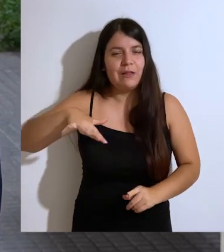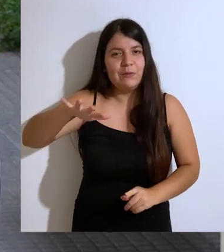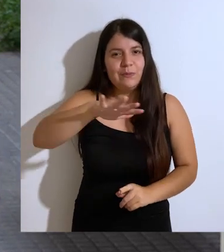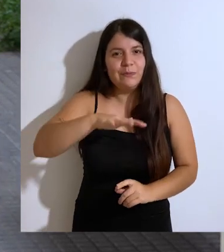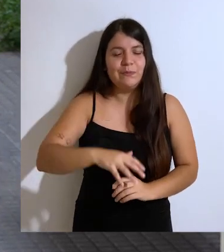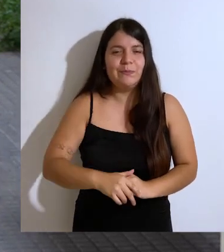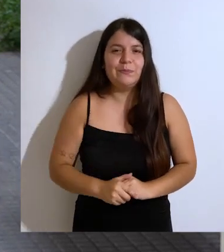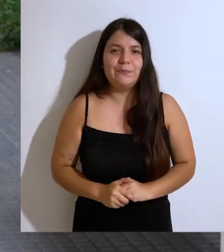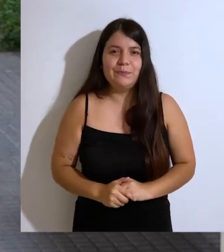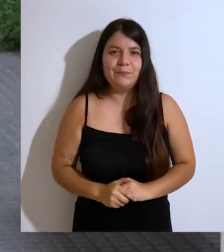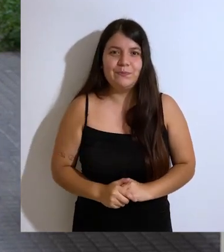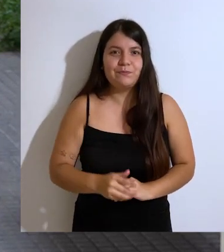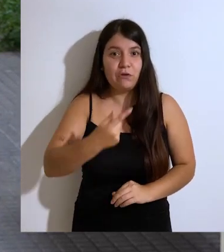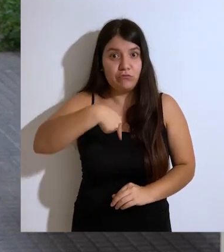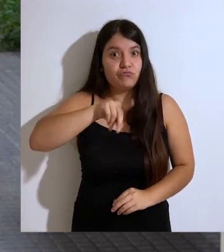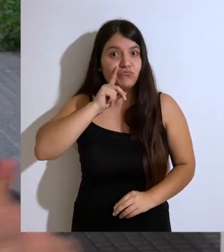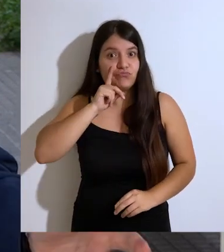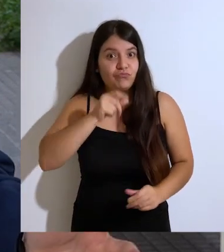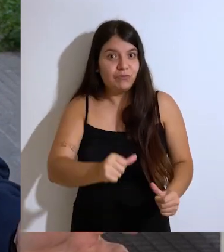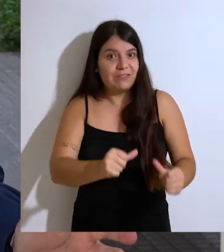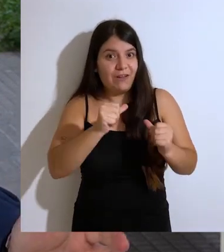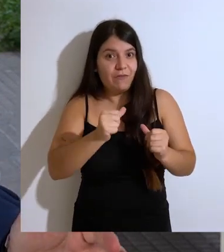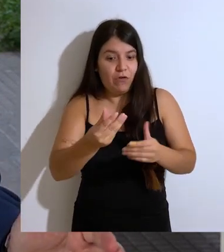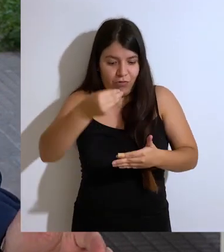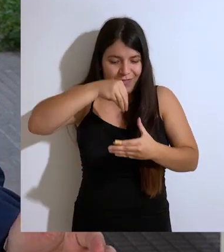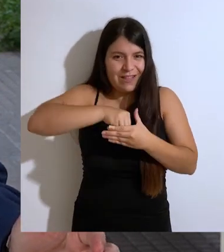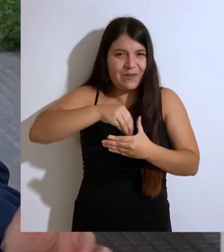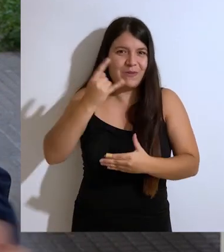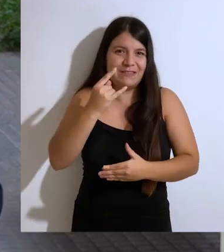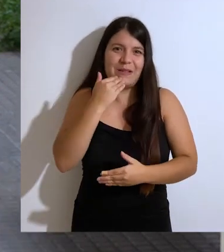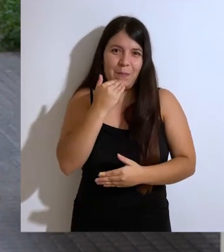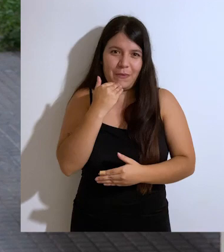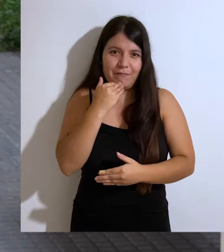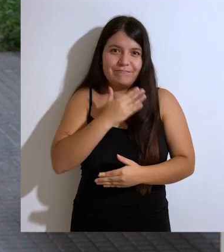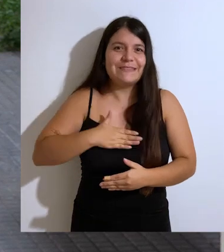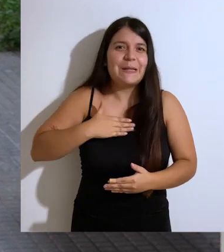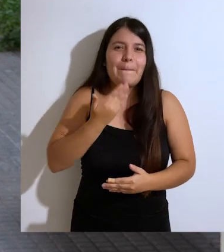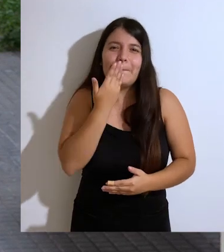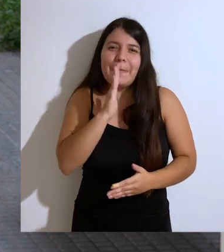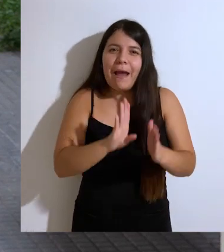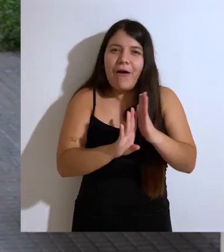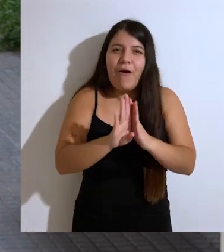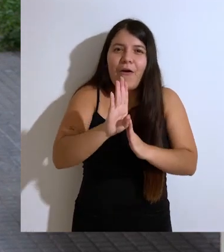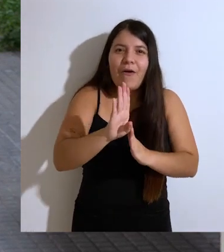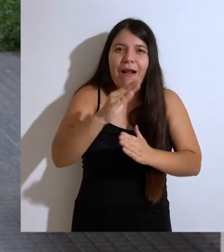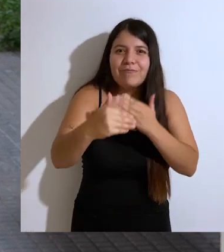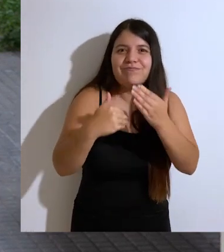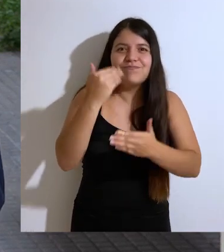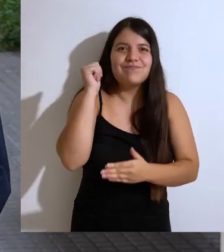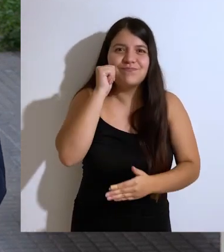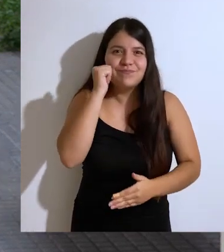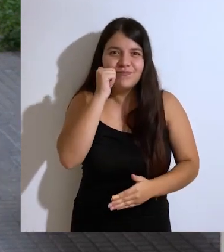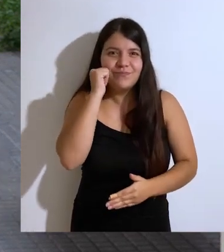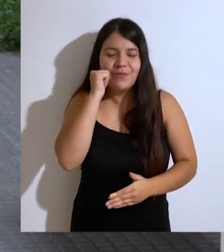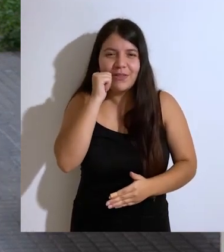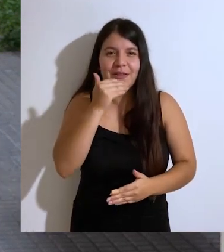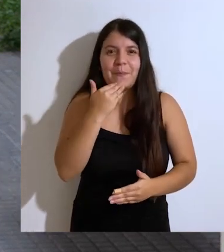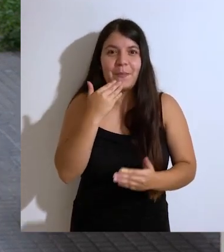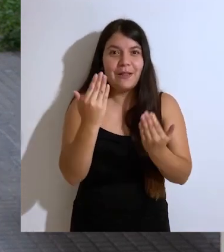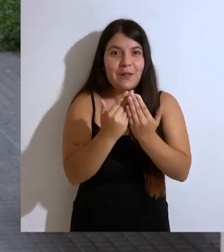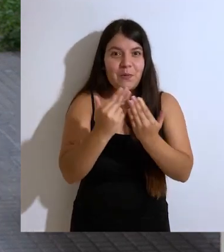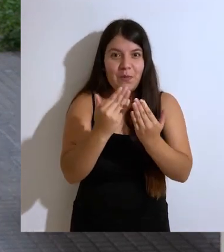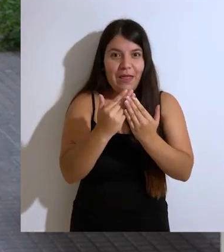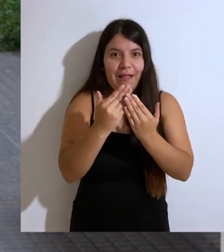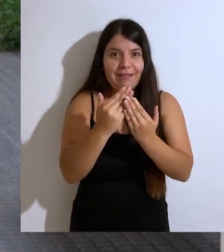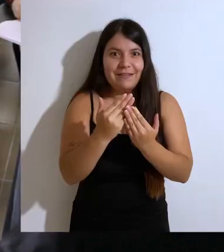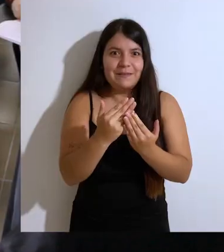para todas y para todos. Tenemos desafíos internos también, queremos mejorar cada día más el desempeño de nuestros